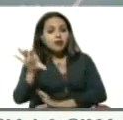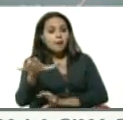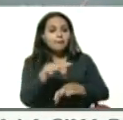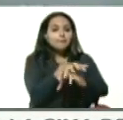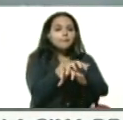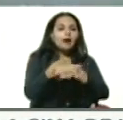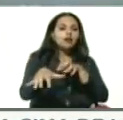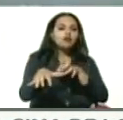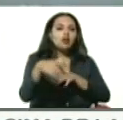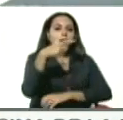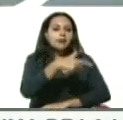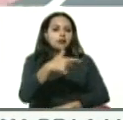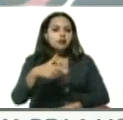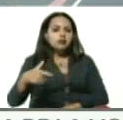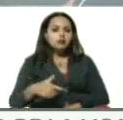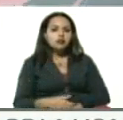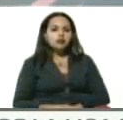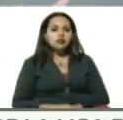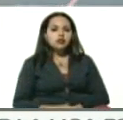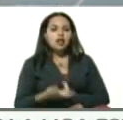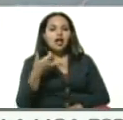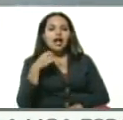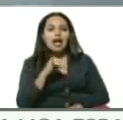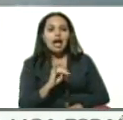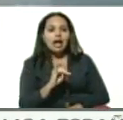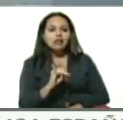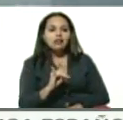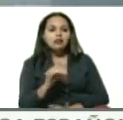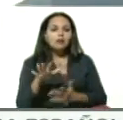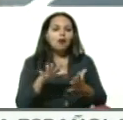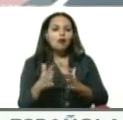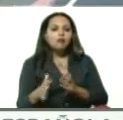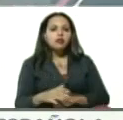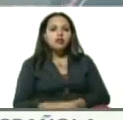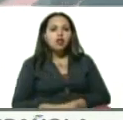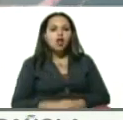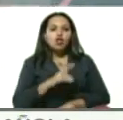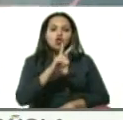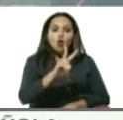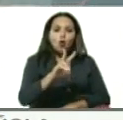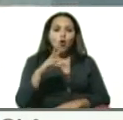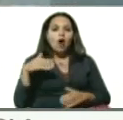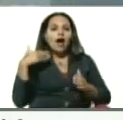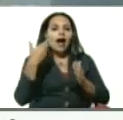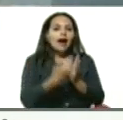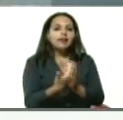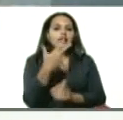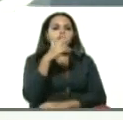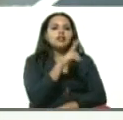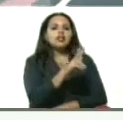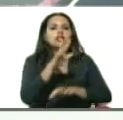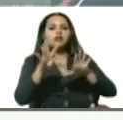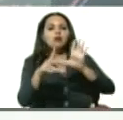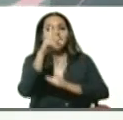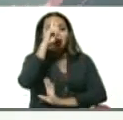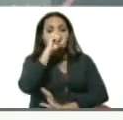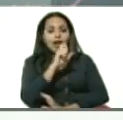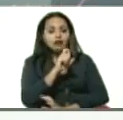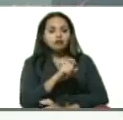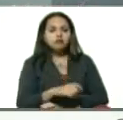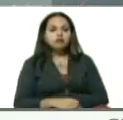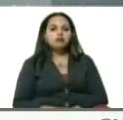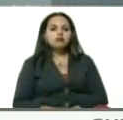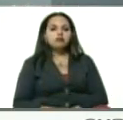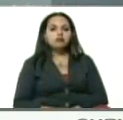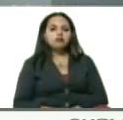mayoría de los pacientes se encuentran entre los 2 años y los 39 años de edad.